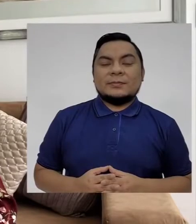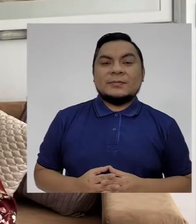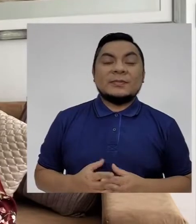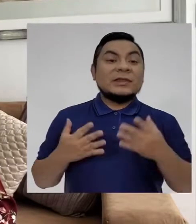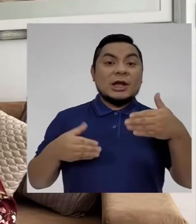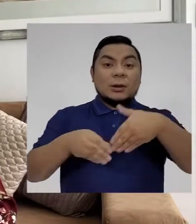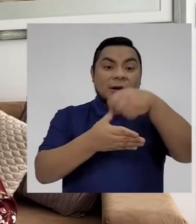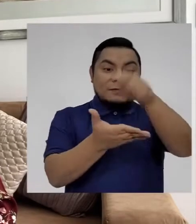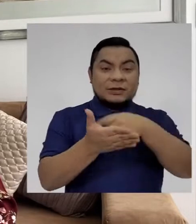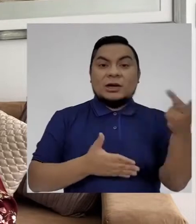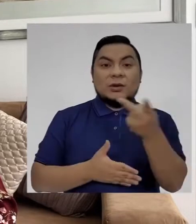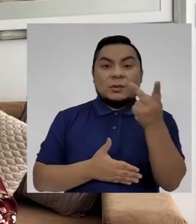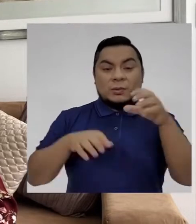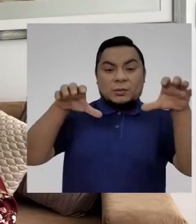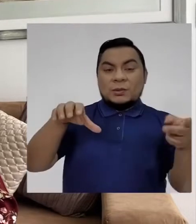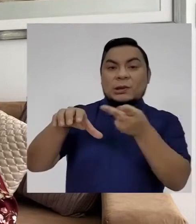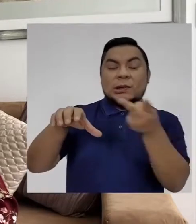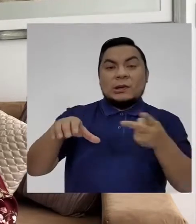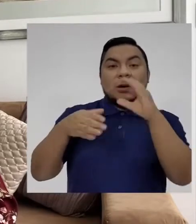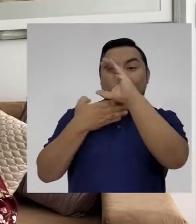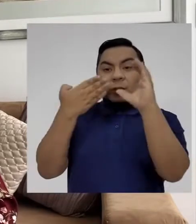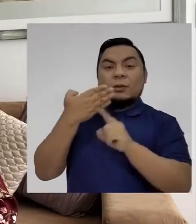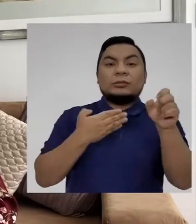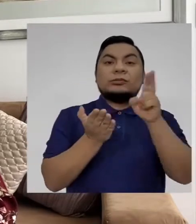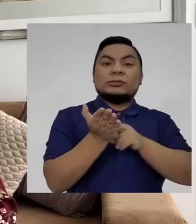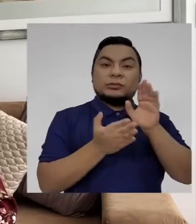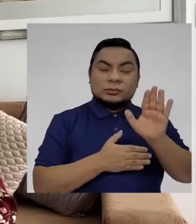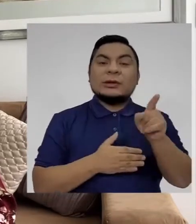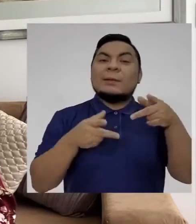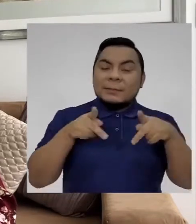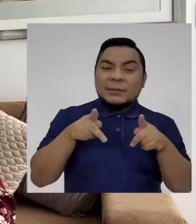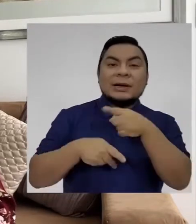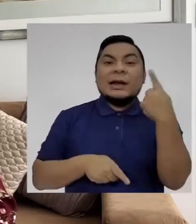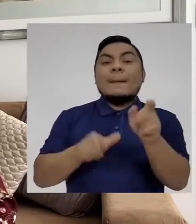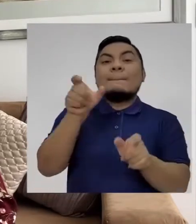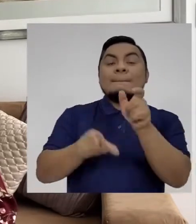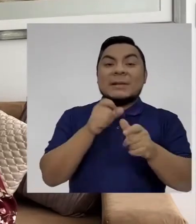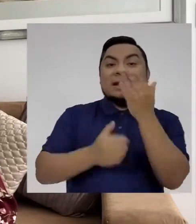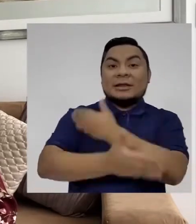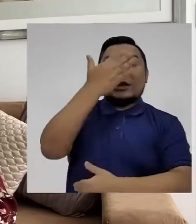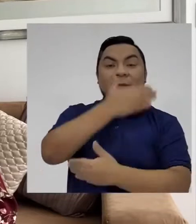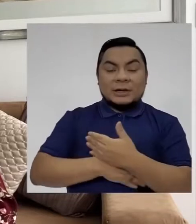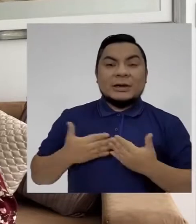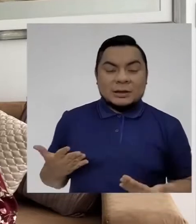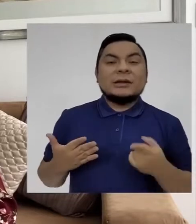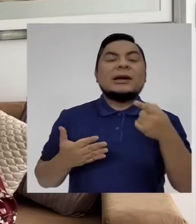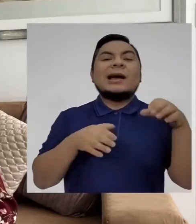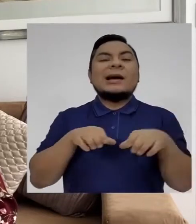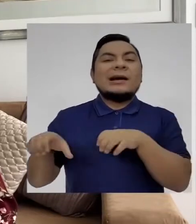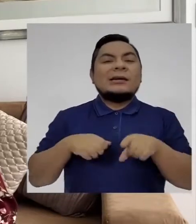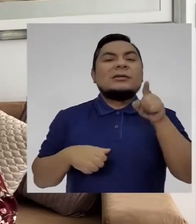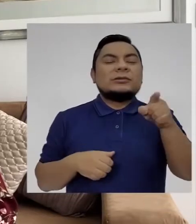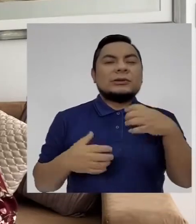La firma de este convenio de cooperación entre el CONADIS y su salud va a permitir a las personas con discapacidad